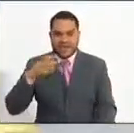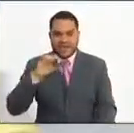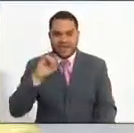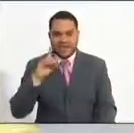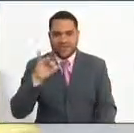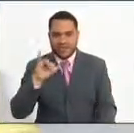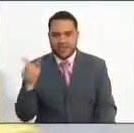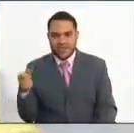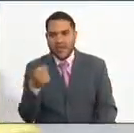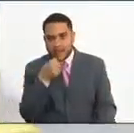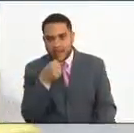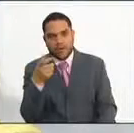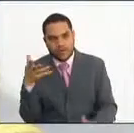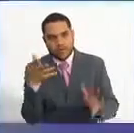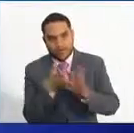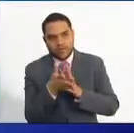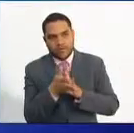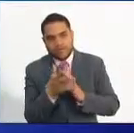inquietud. Heidi.